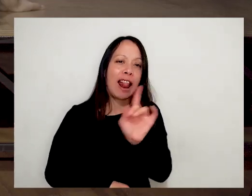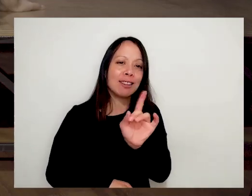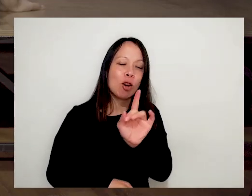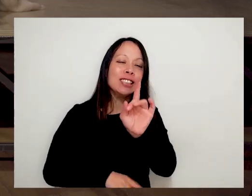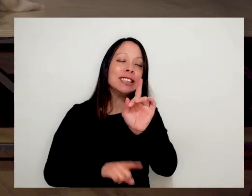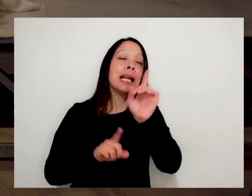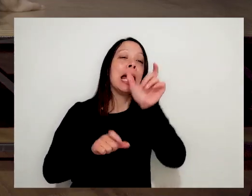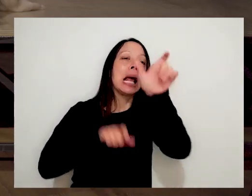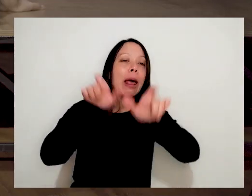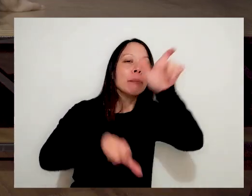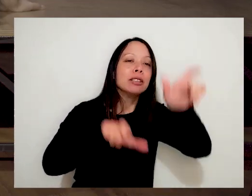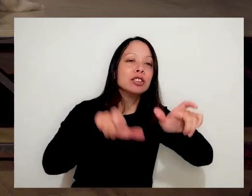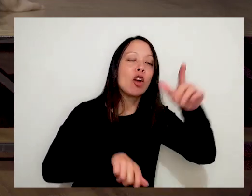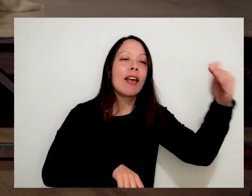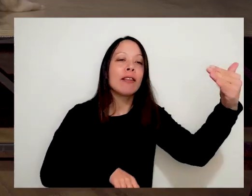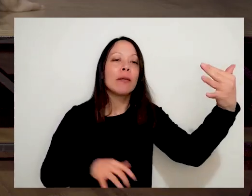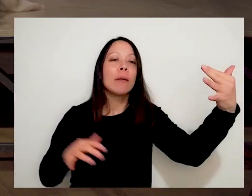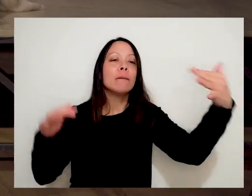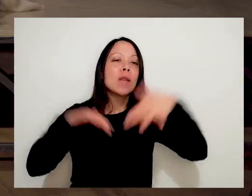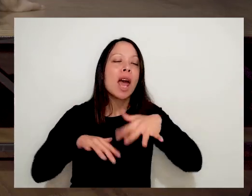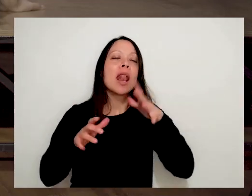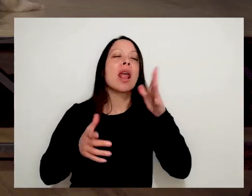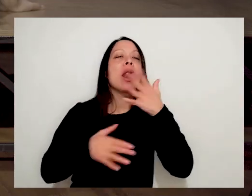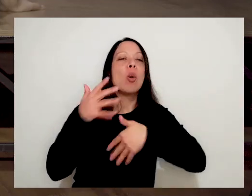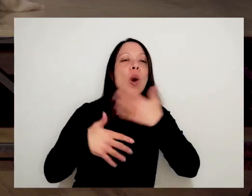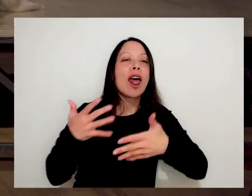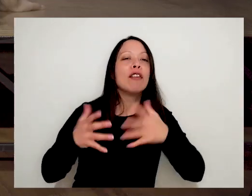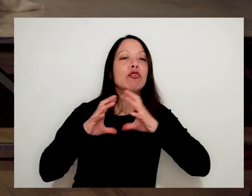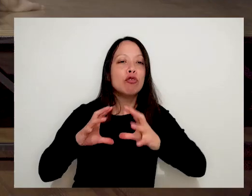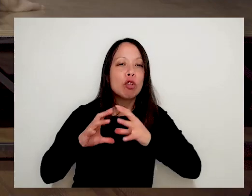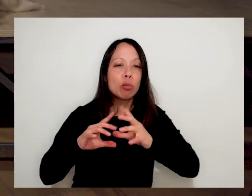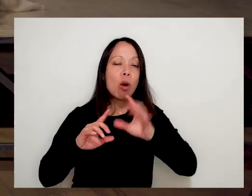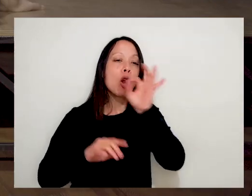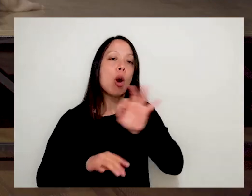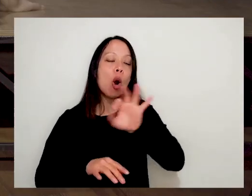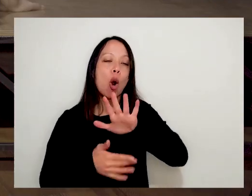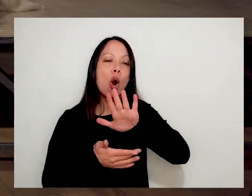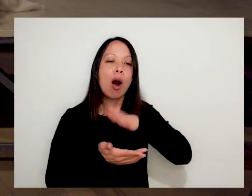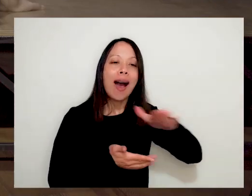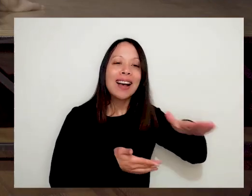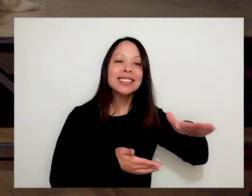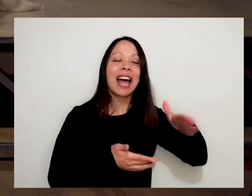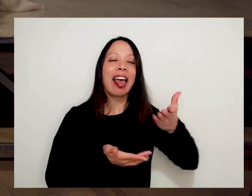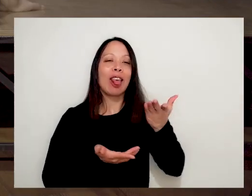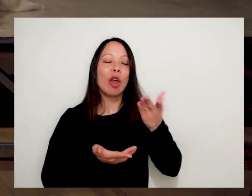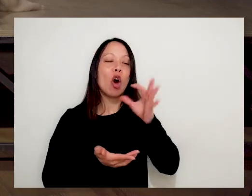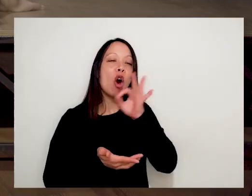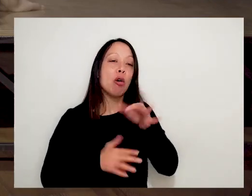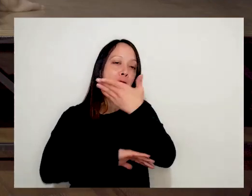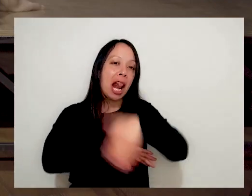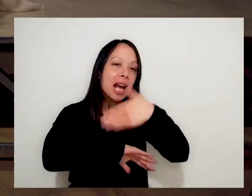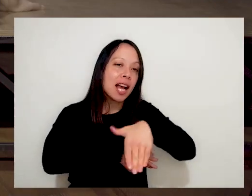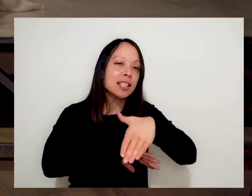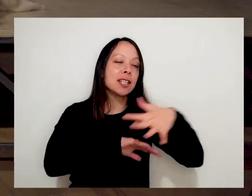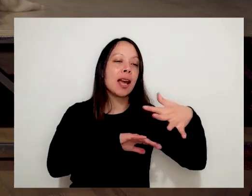donde, capaz, normalmente la gente acá viene a jugar al fútbol, o a hacerse un asado, o simplemente pasa